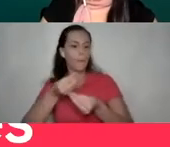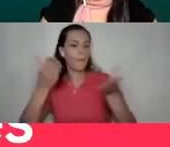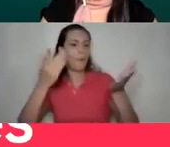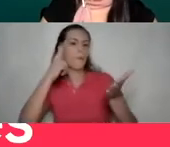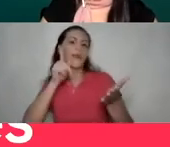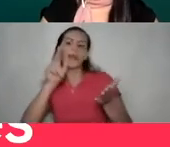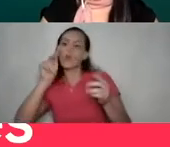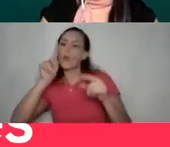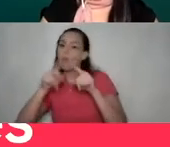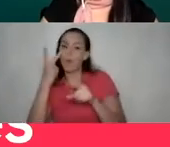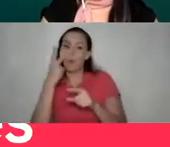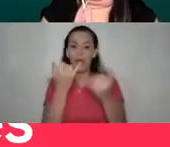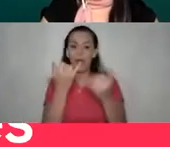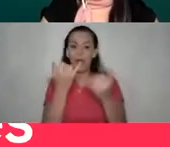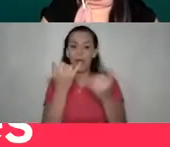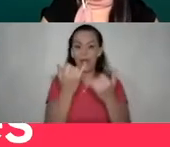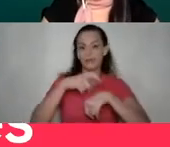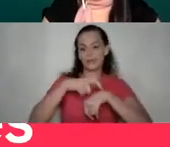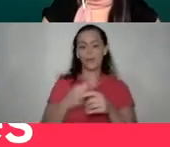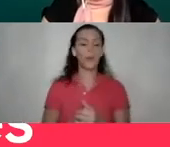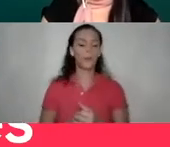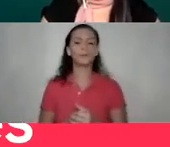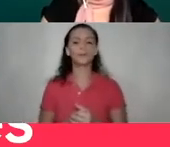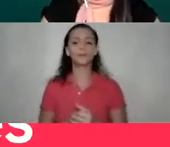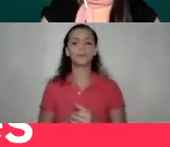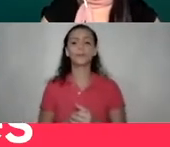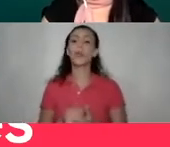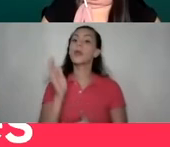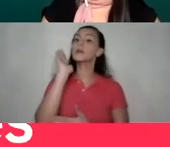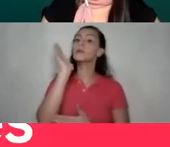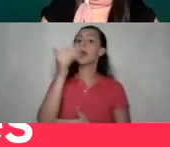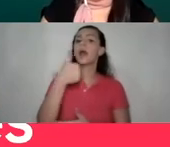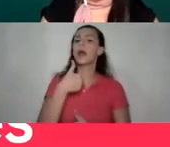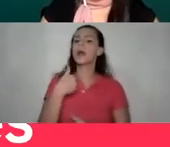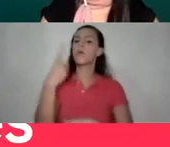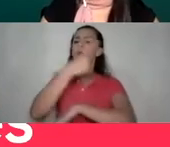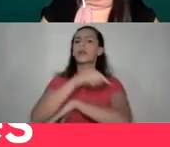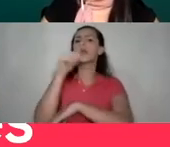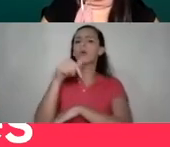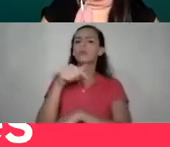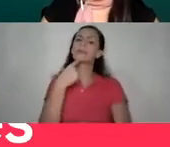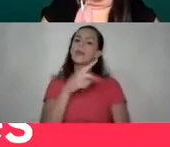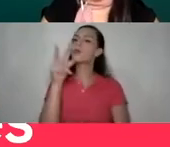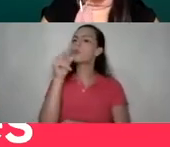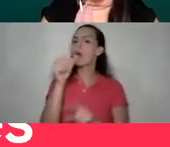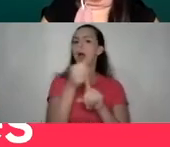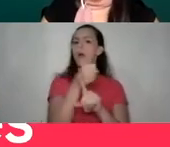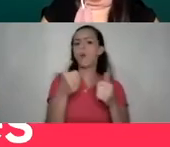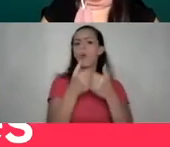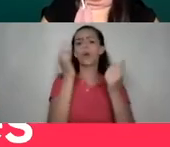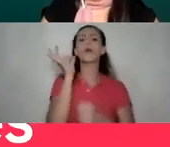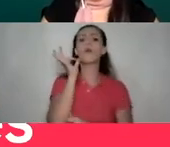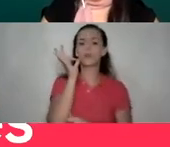no pudieron, pues, conectarse el día de hoy. La charla que tenemos el día de hoy es, digamos, no a la violencia contra las mujeres,